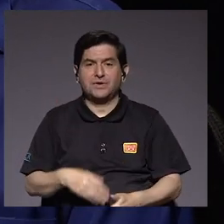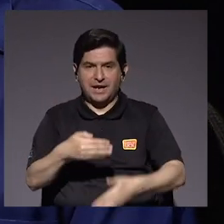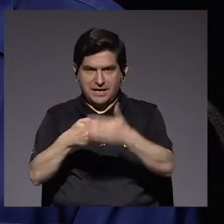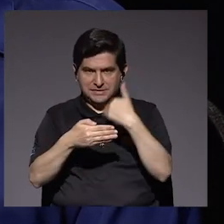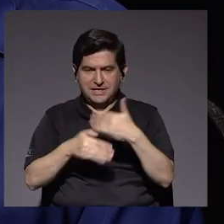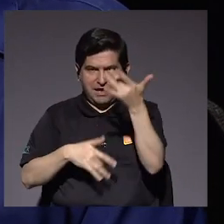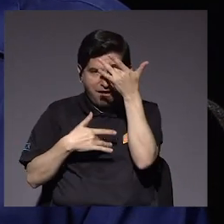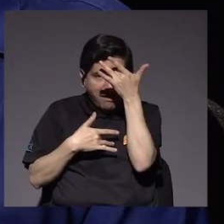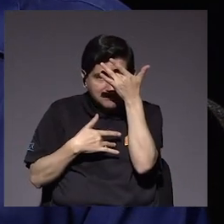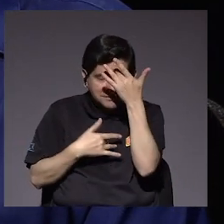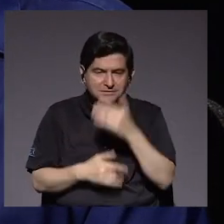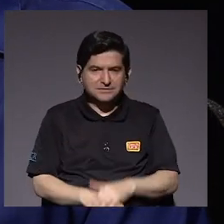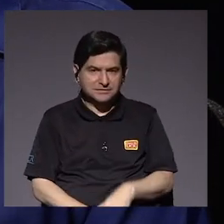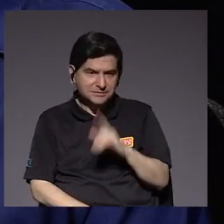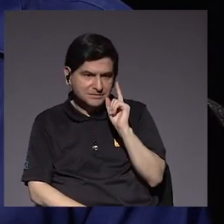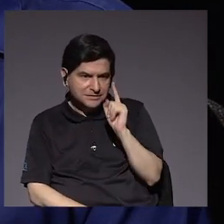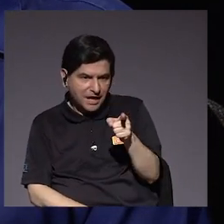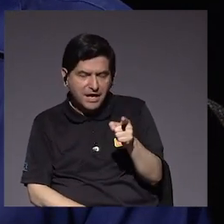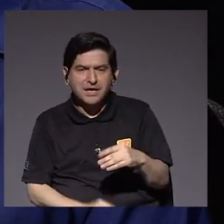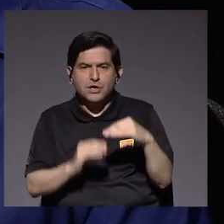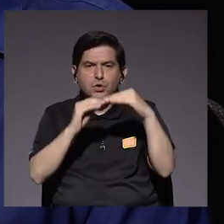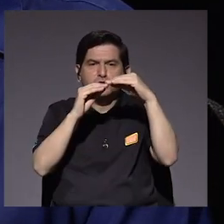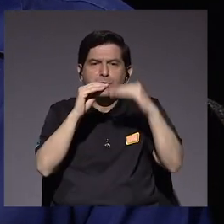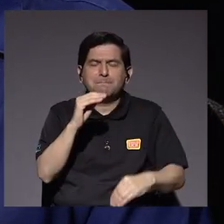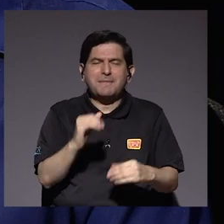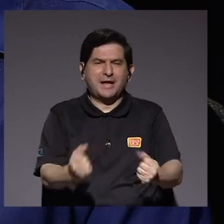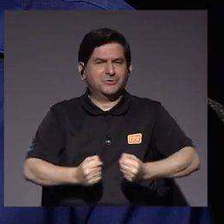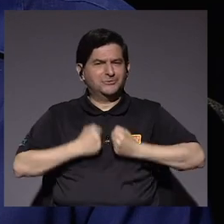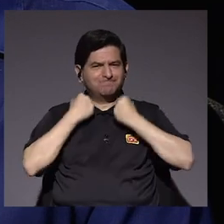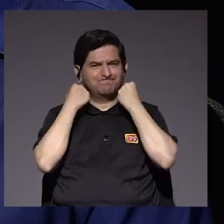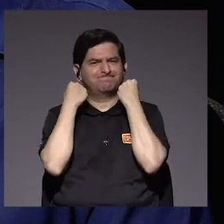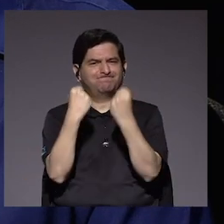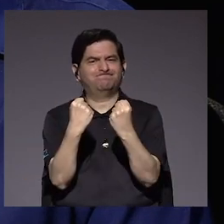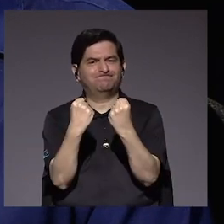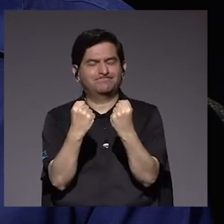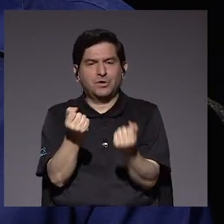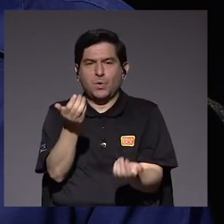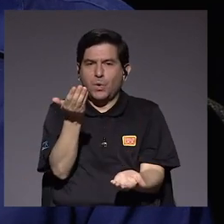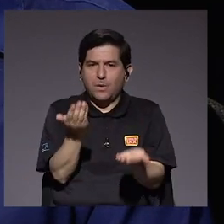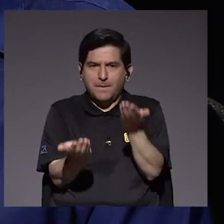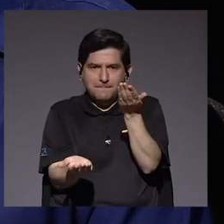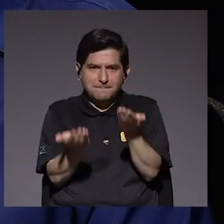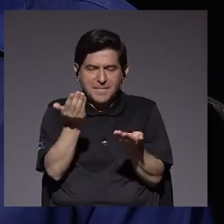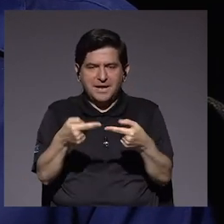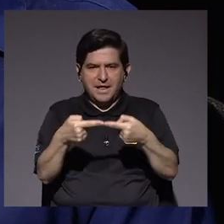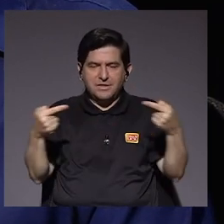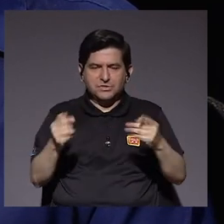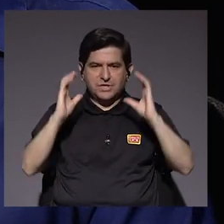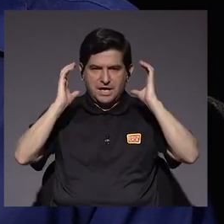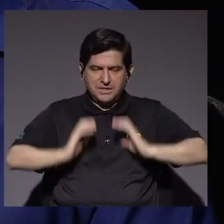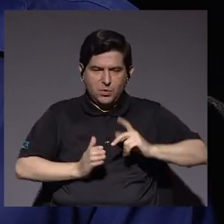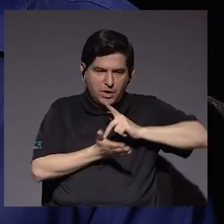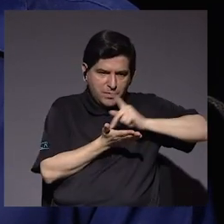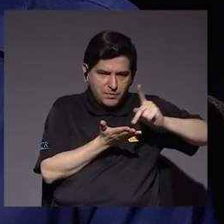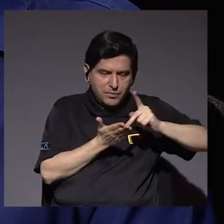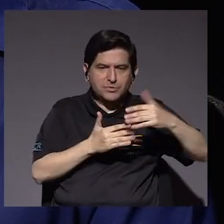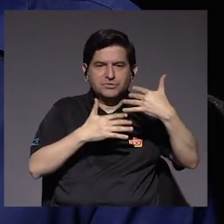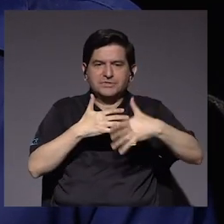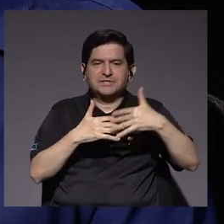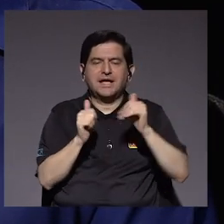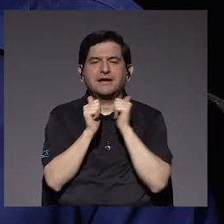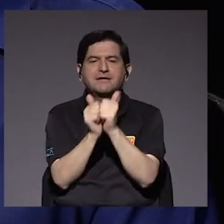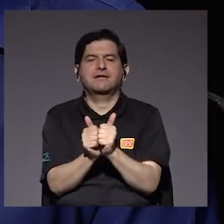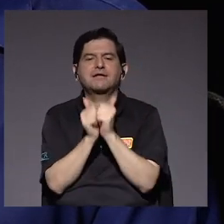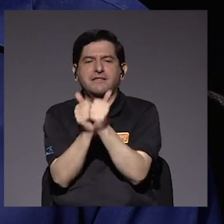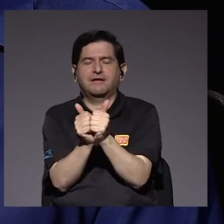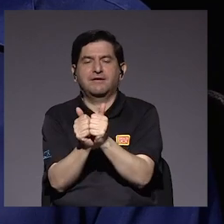van a ser menos potentes que los anticuerpos purificados de